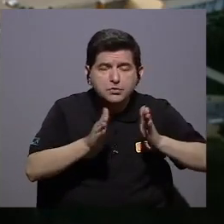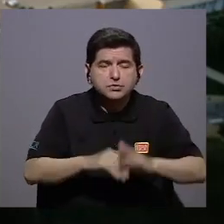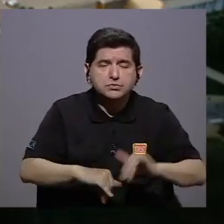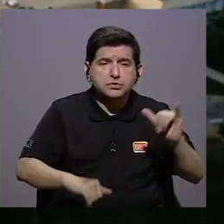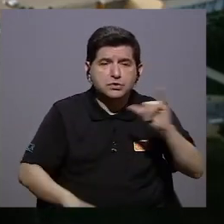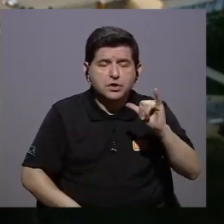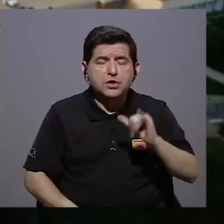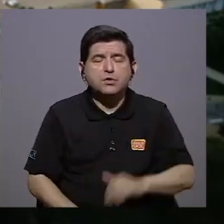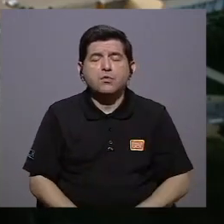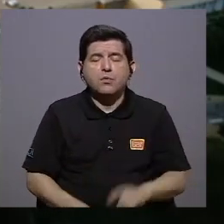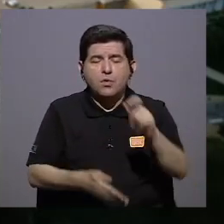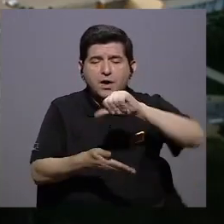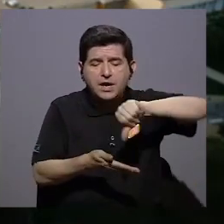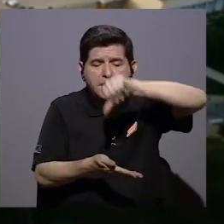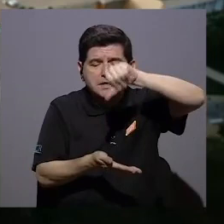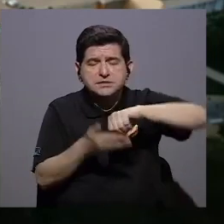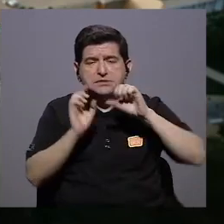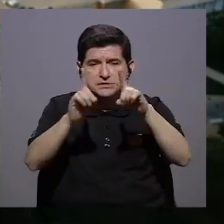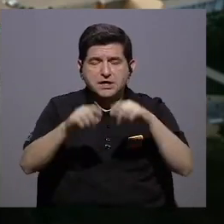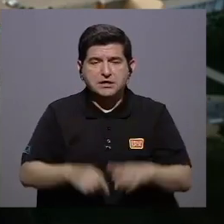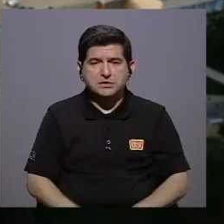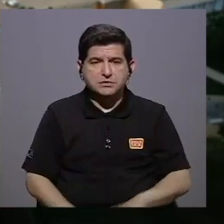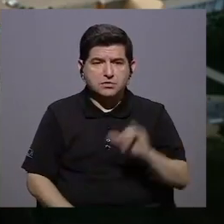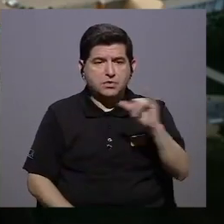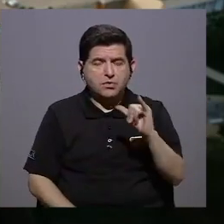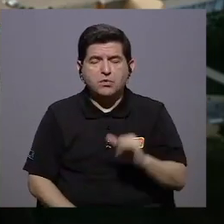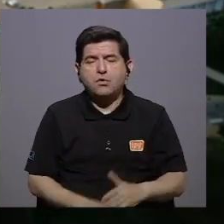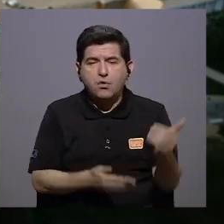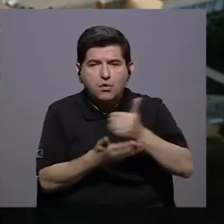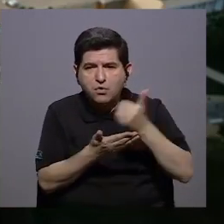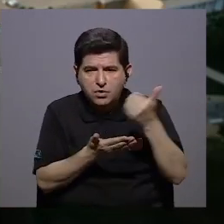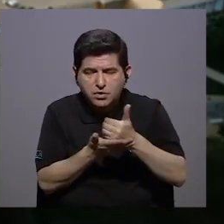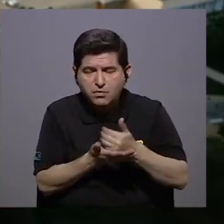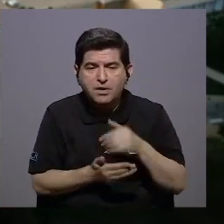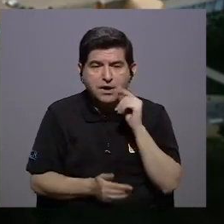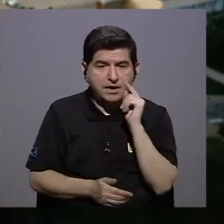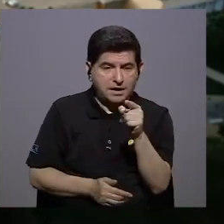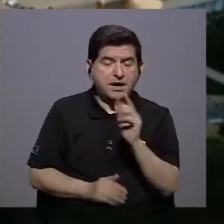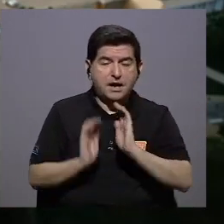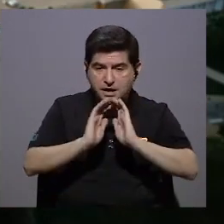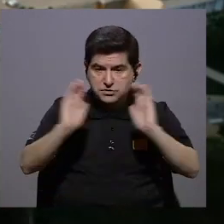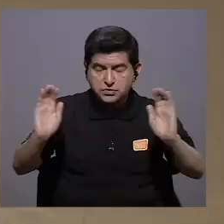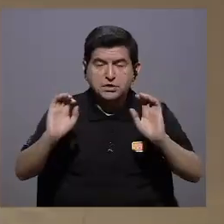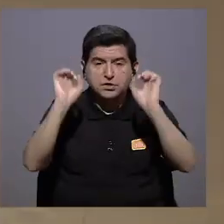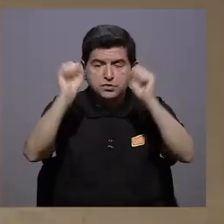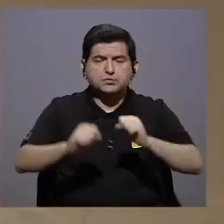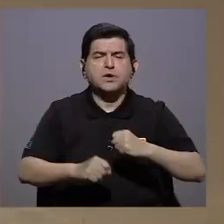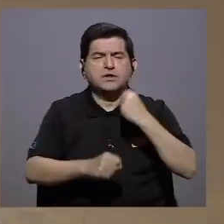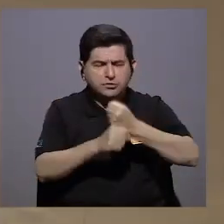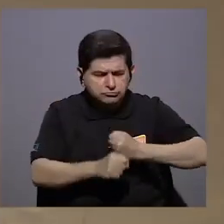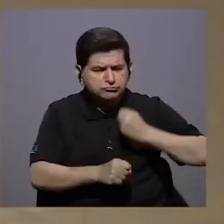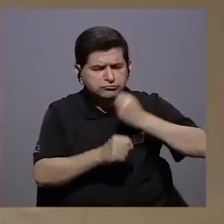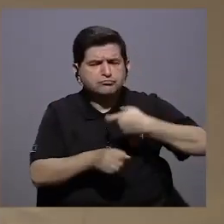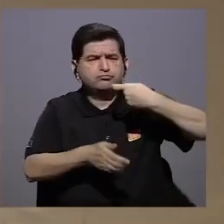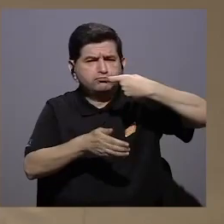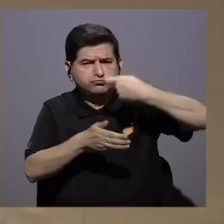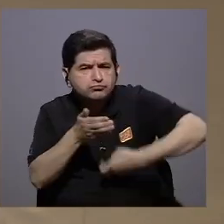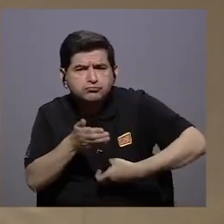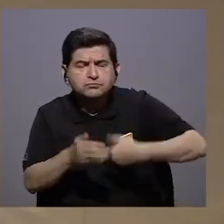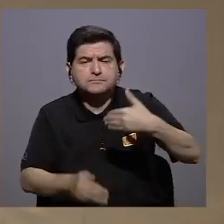al mismo centro educativo con los mismos recursos para que si esos niños consiguen esforzarse